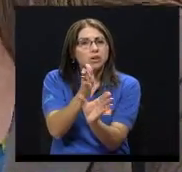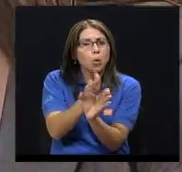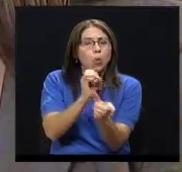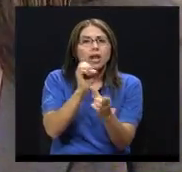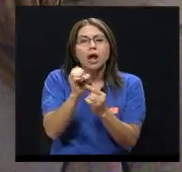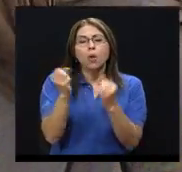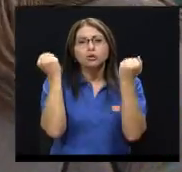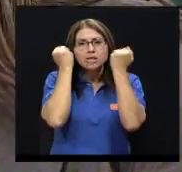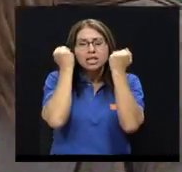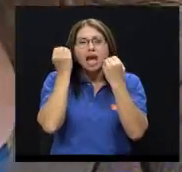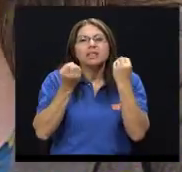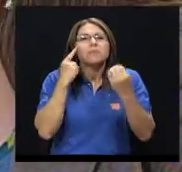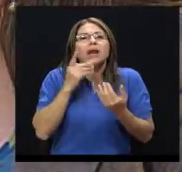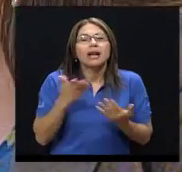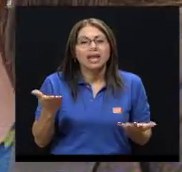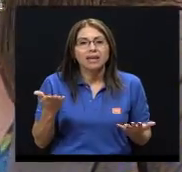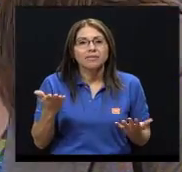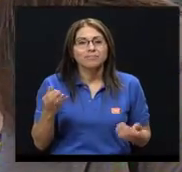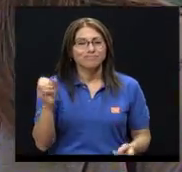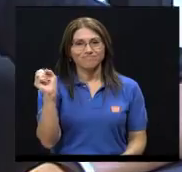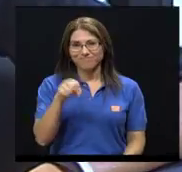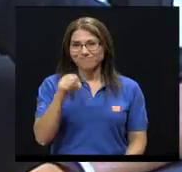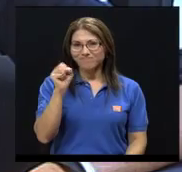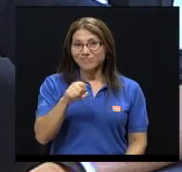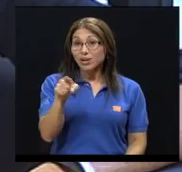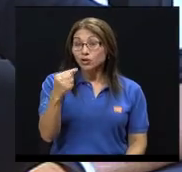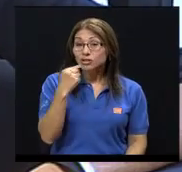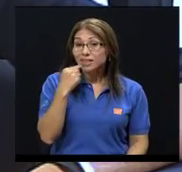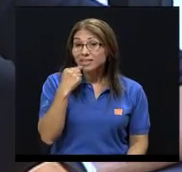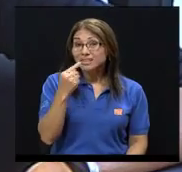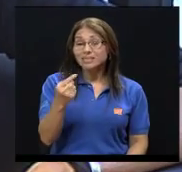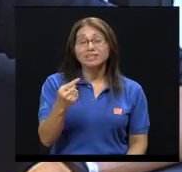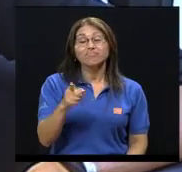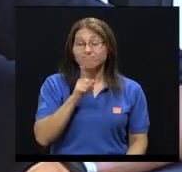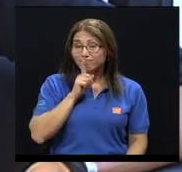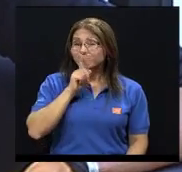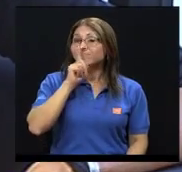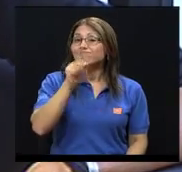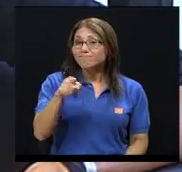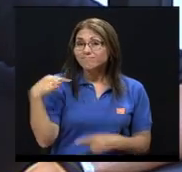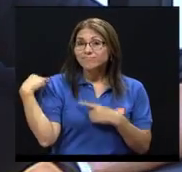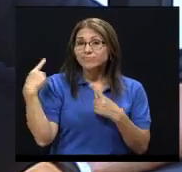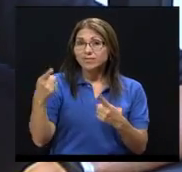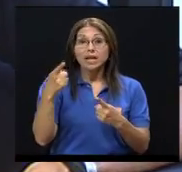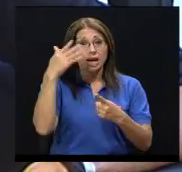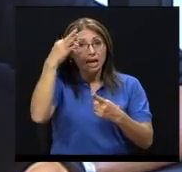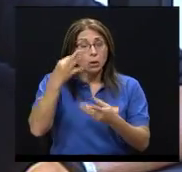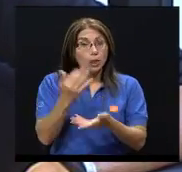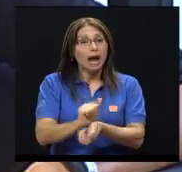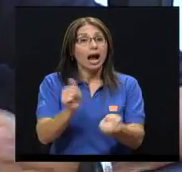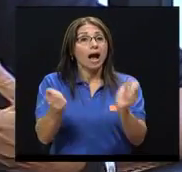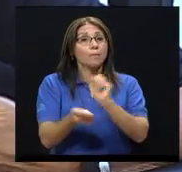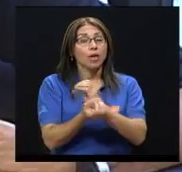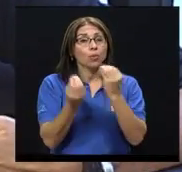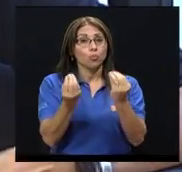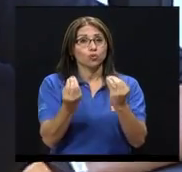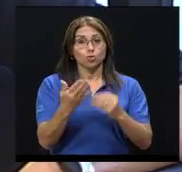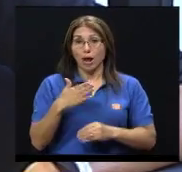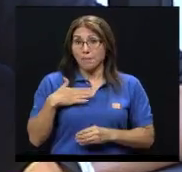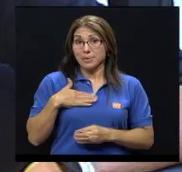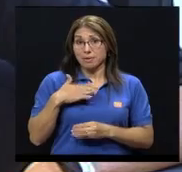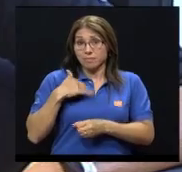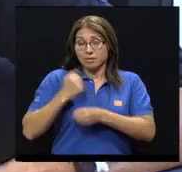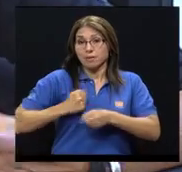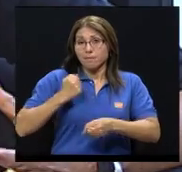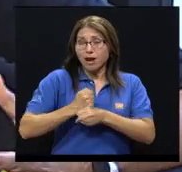psicología o un psiquiatra, si fuera el caso? Sí, eso que usted dice ha sido muy cierto. Creo que ha cambiado mucho. A mí en mi propia